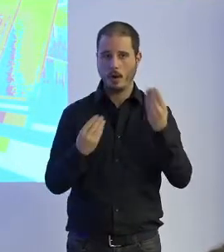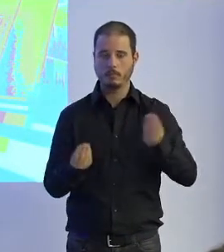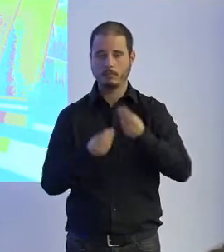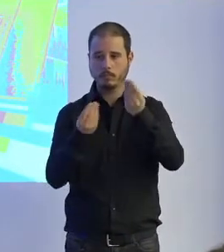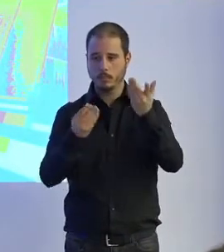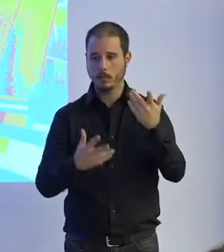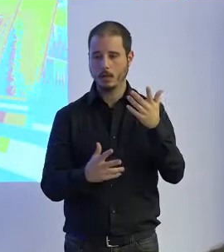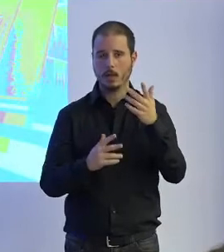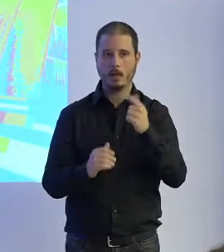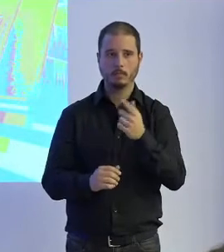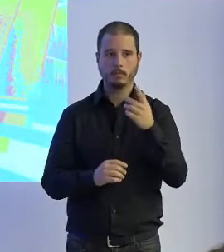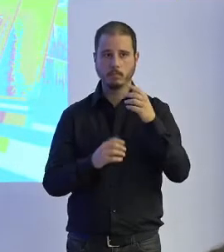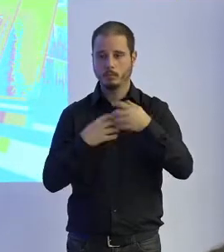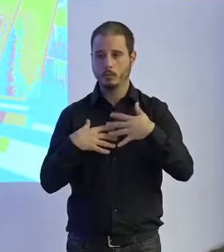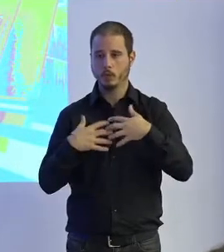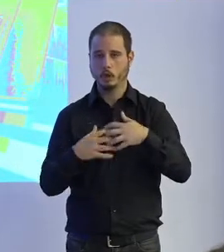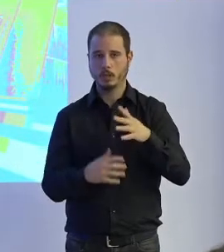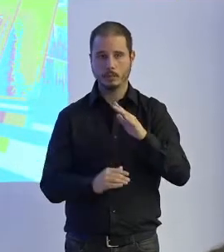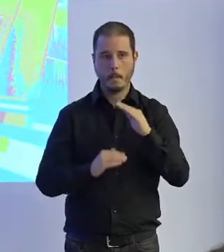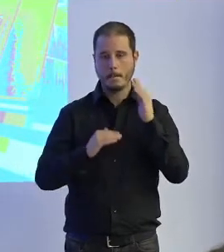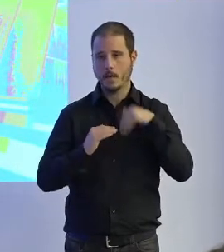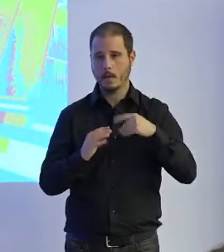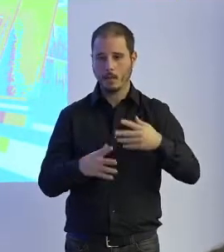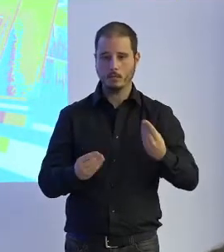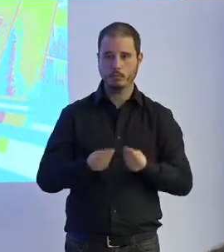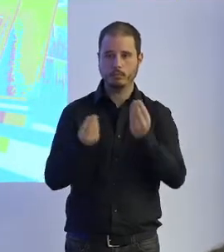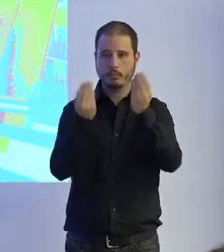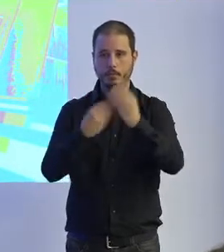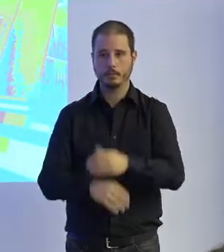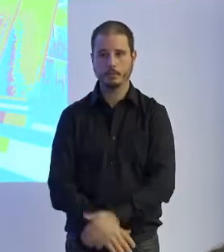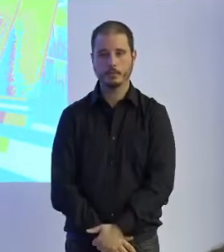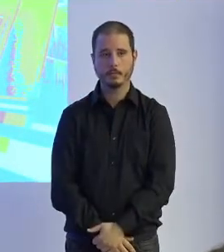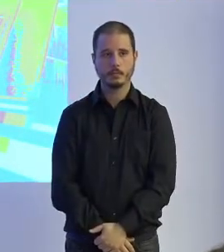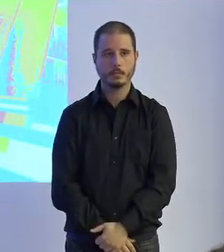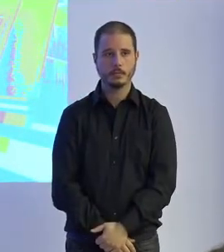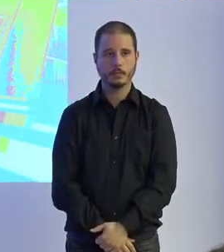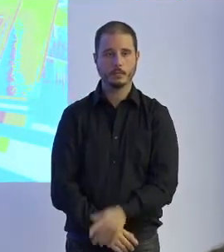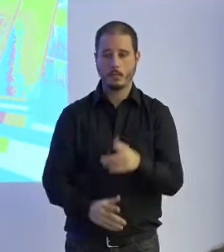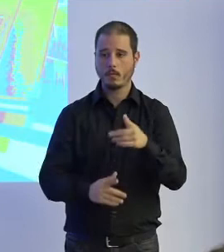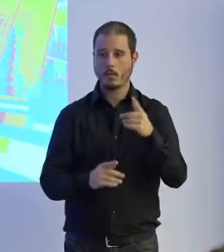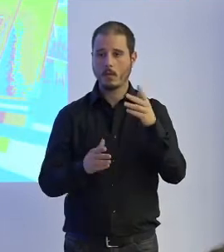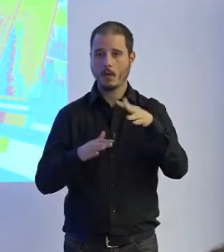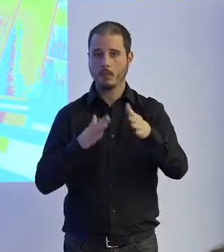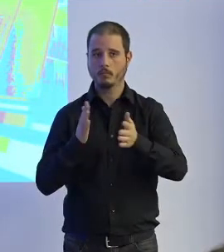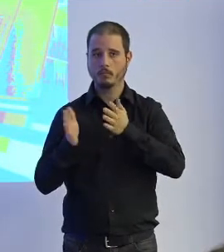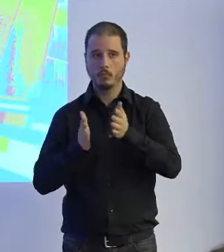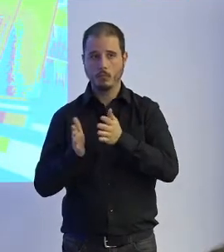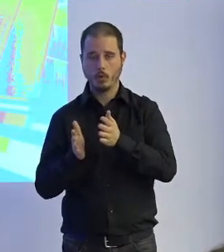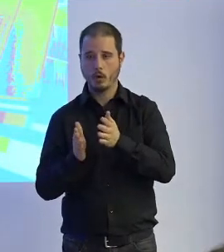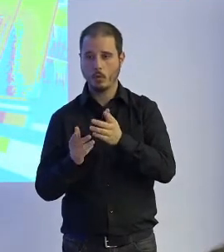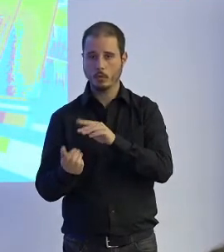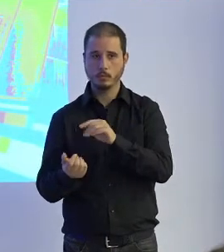motoras pérdidas a raíz de la credencia la utilización de dispositivos robotizados en las terapias de